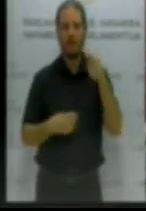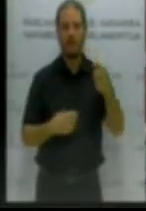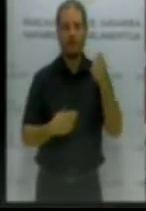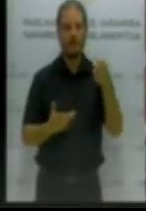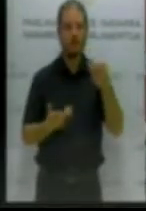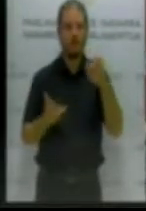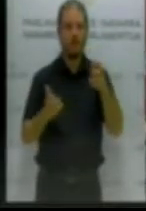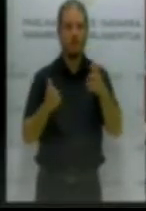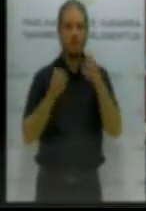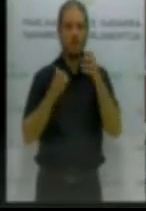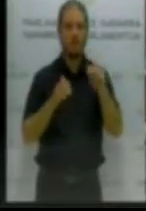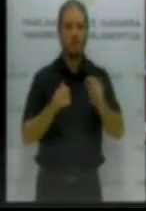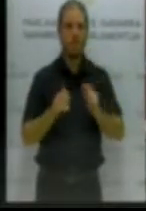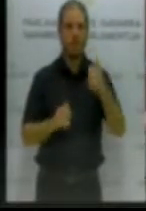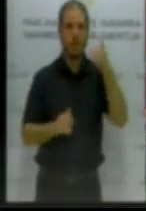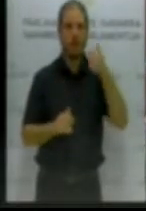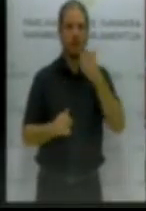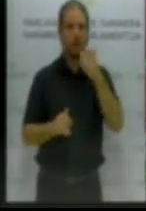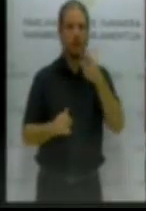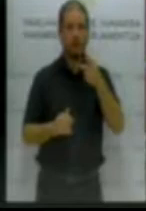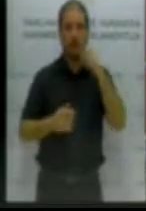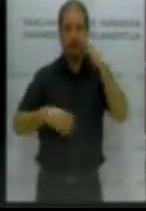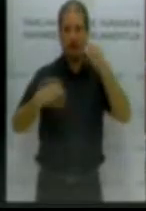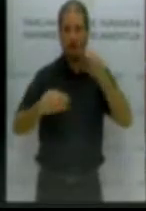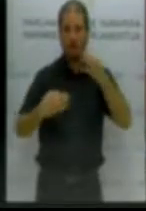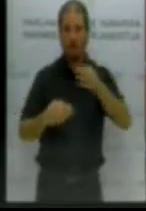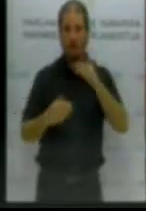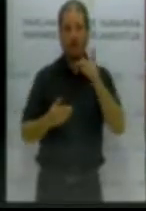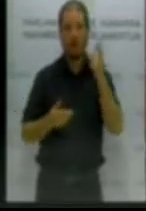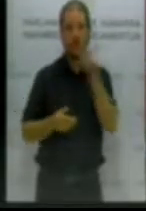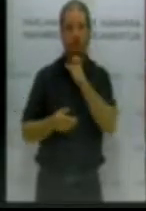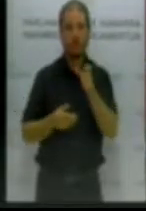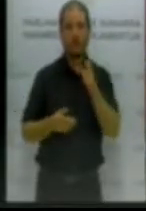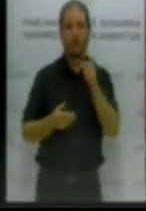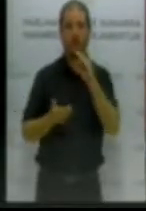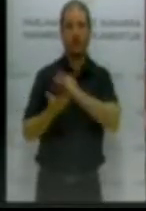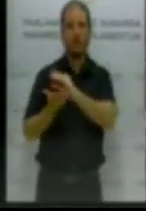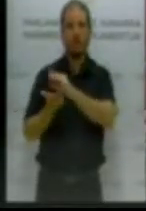pensionistas que les garantiza un mayor poder adquisitivo.